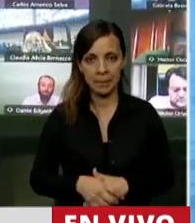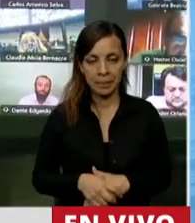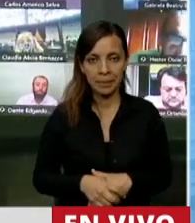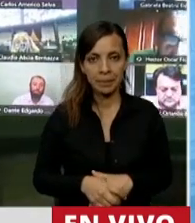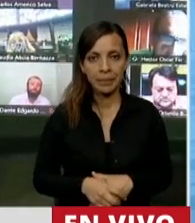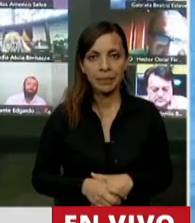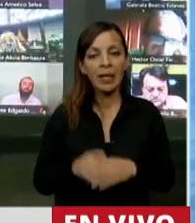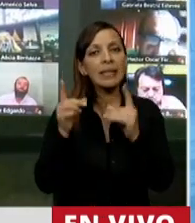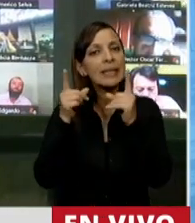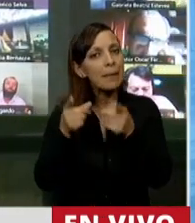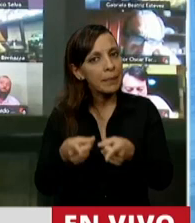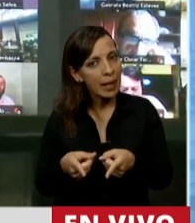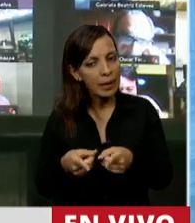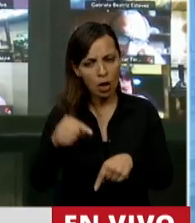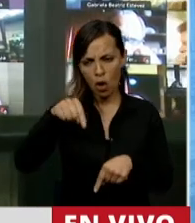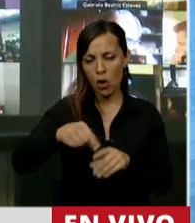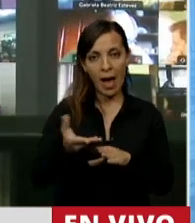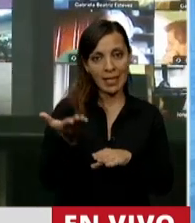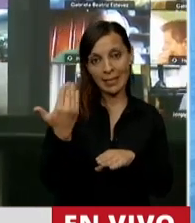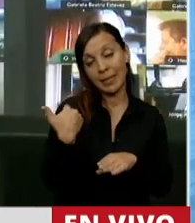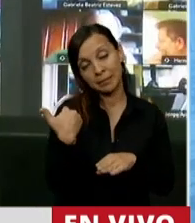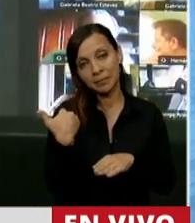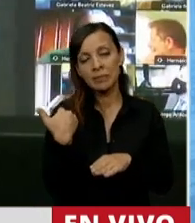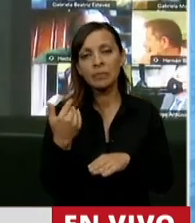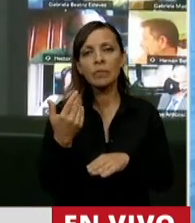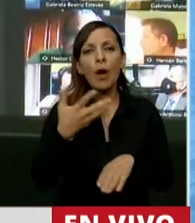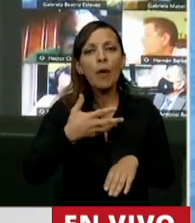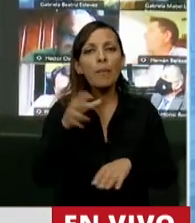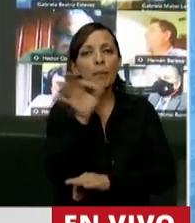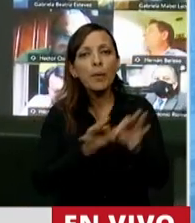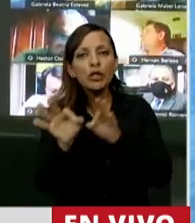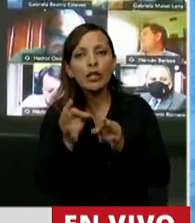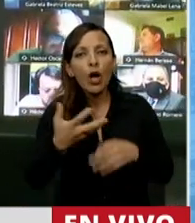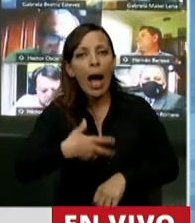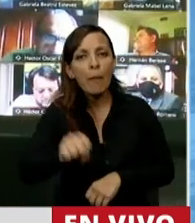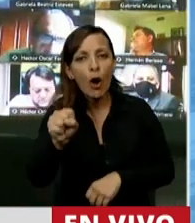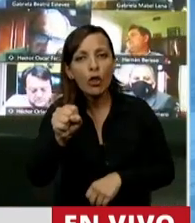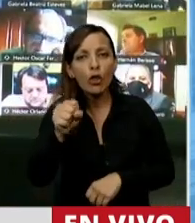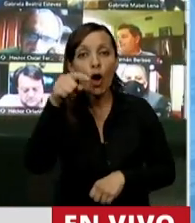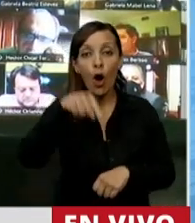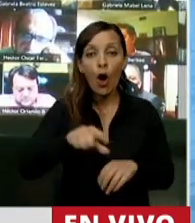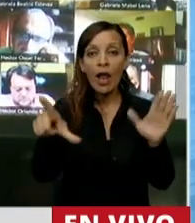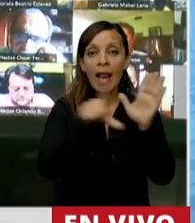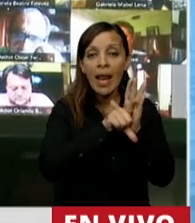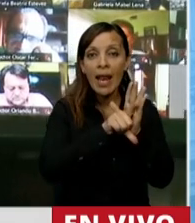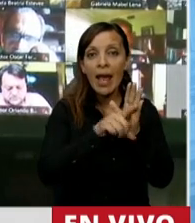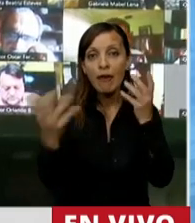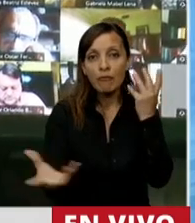También hoy o ayer el proyecto del aborto, hoy la ley del fuego.